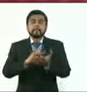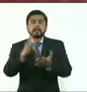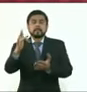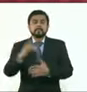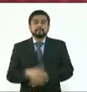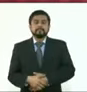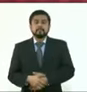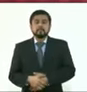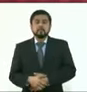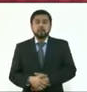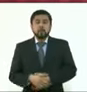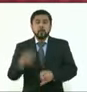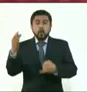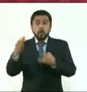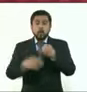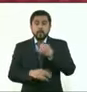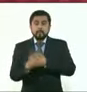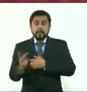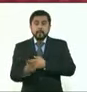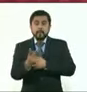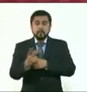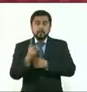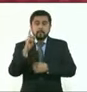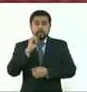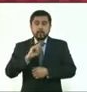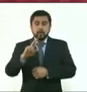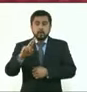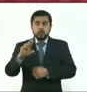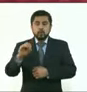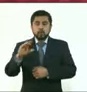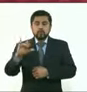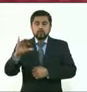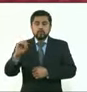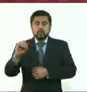La última pregunta vía Zoom es de Rocío González de La Jornada.